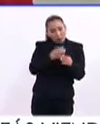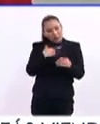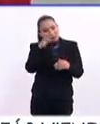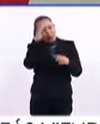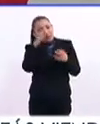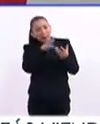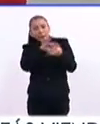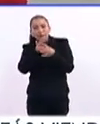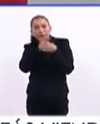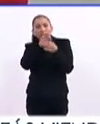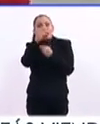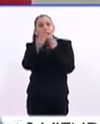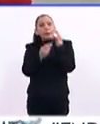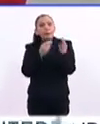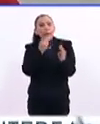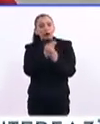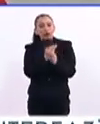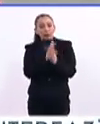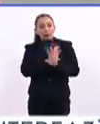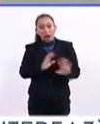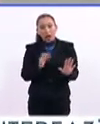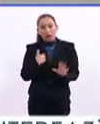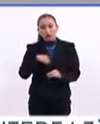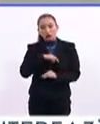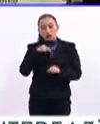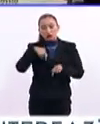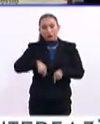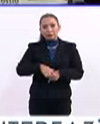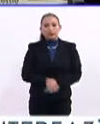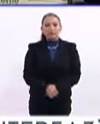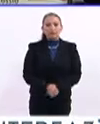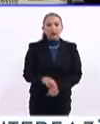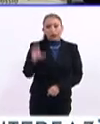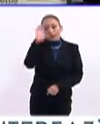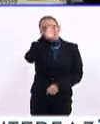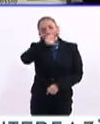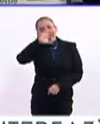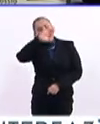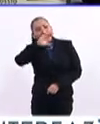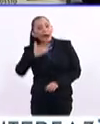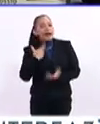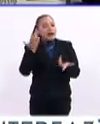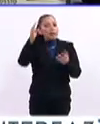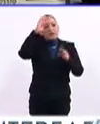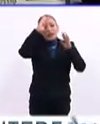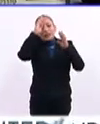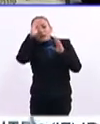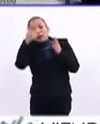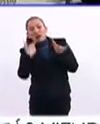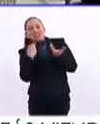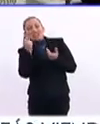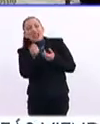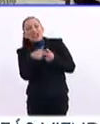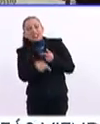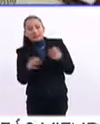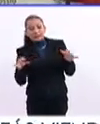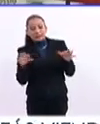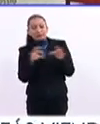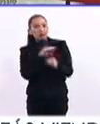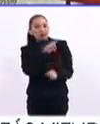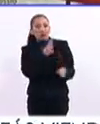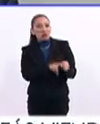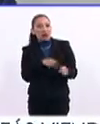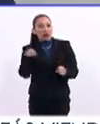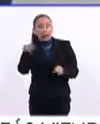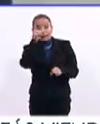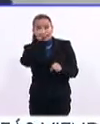pensar el mundo que ya está con nosotros. La curiosidad y el pensamiento holístico es la intersección natural